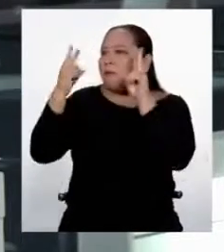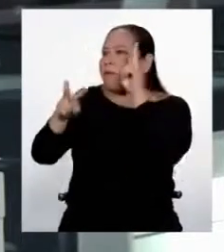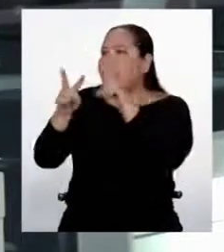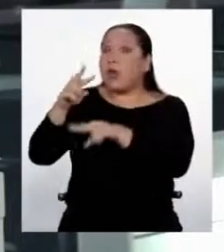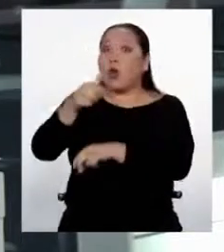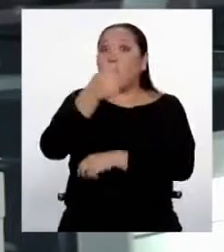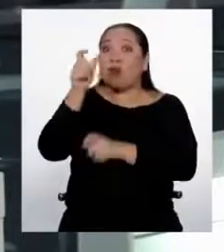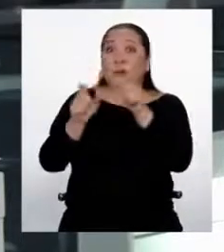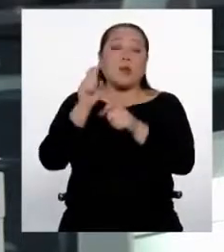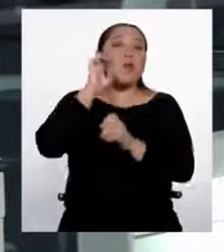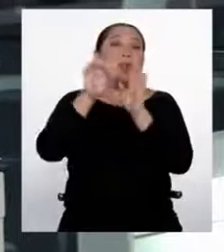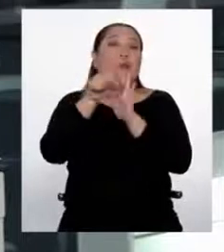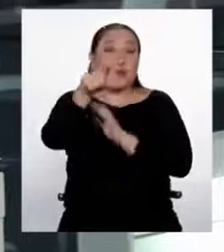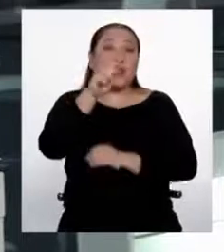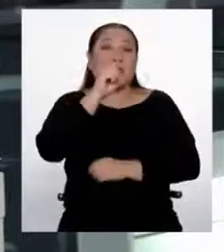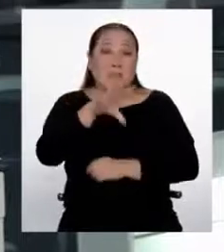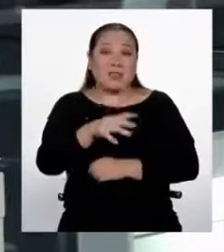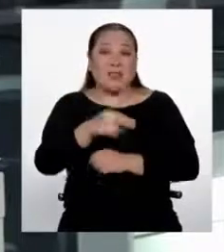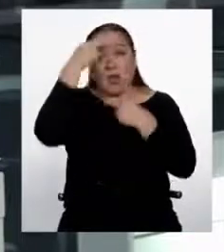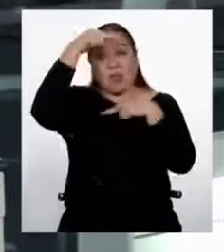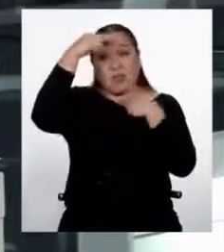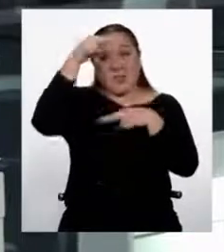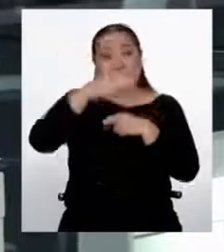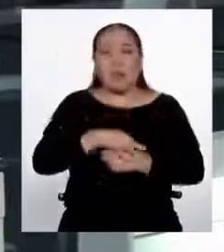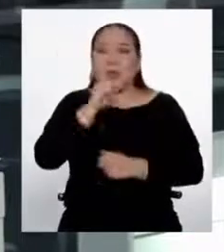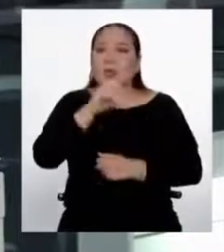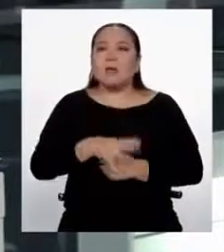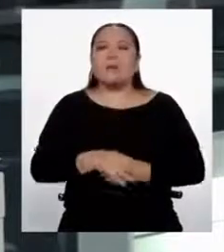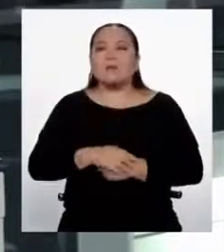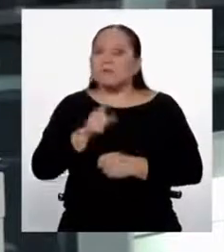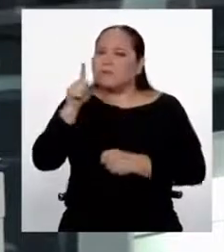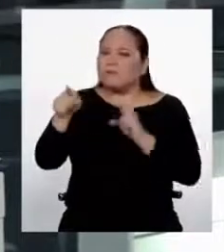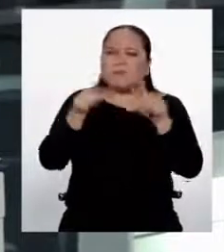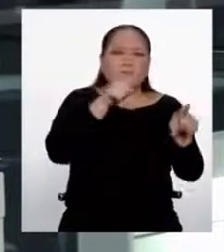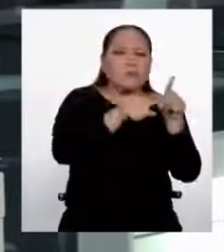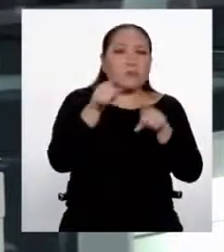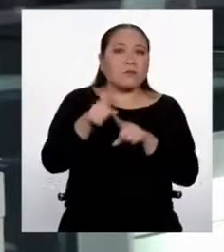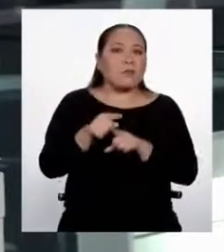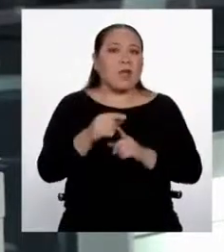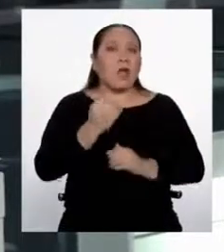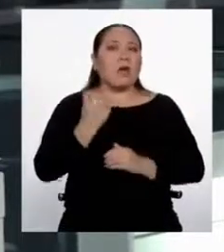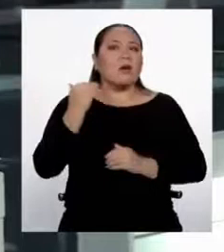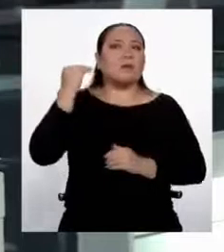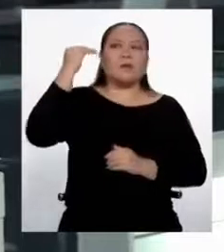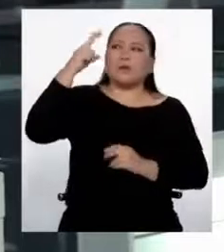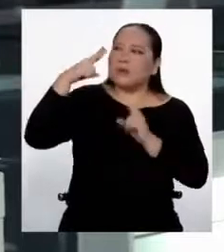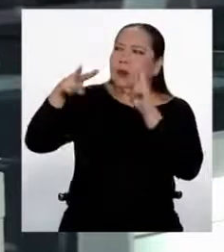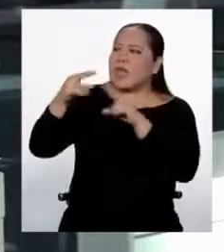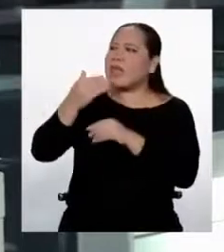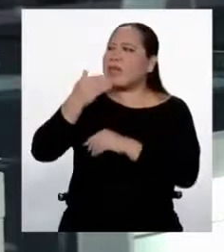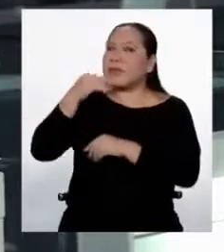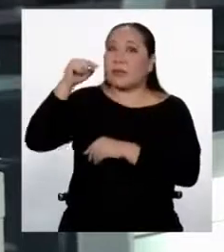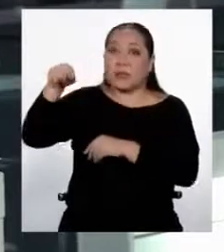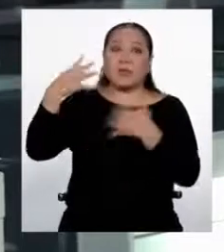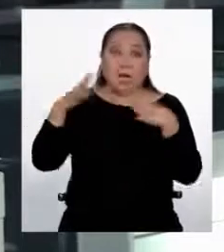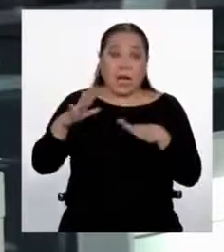están reportando. Porque, finalmente, nosotros vamos a tener que llegar a un nivel más alto de los casos para saber si esa